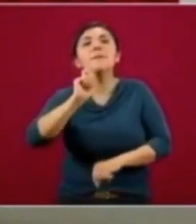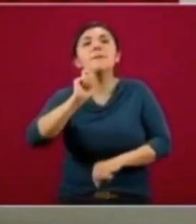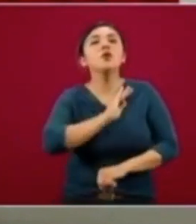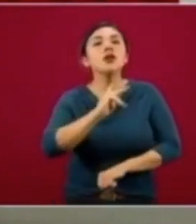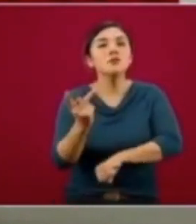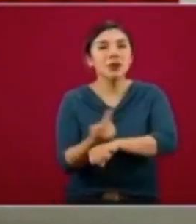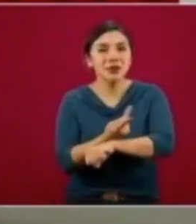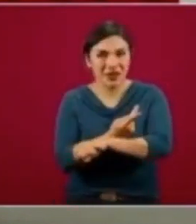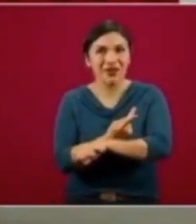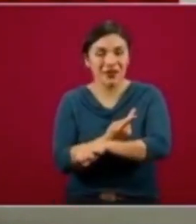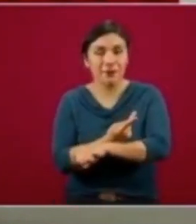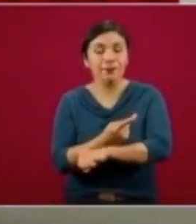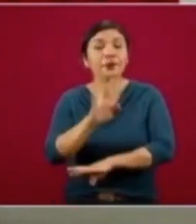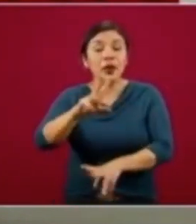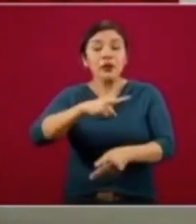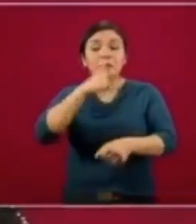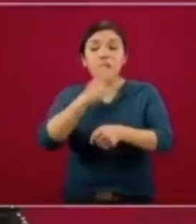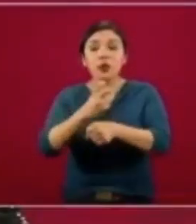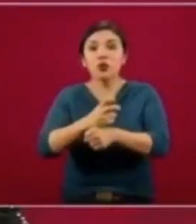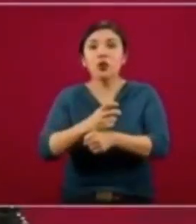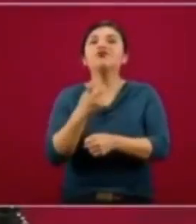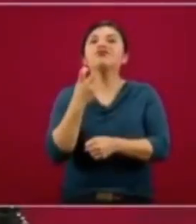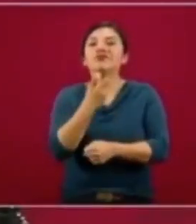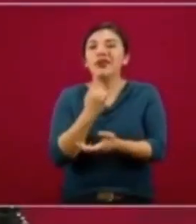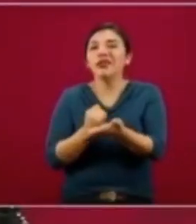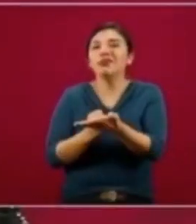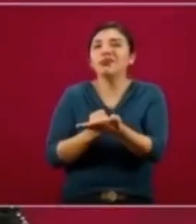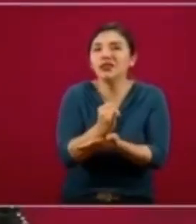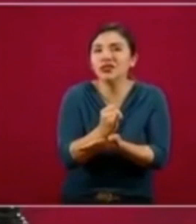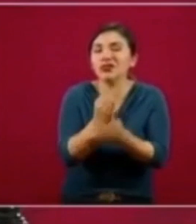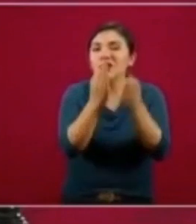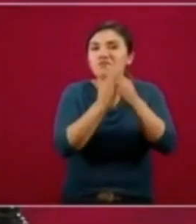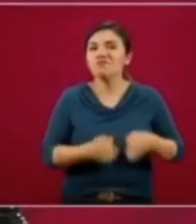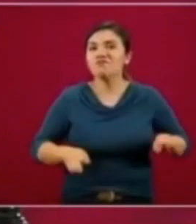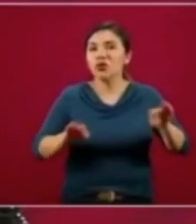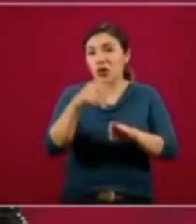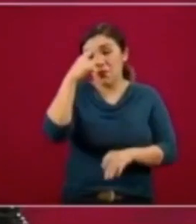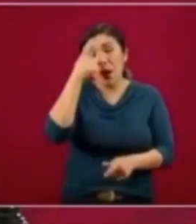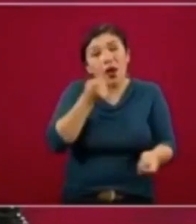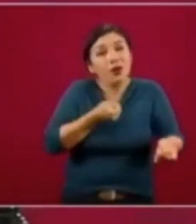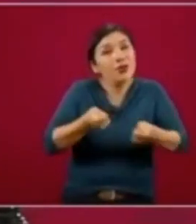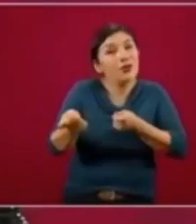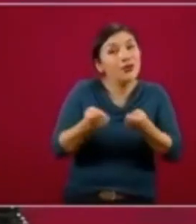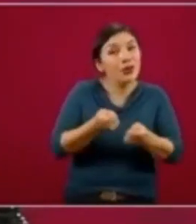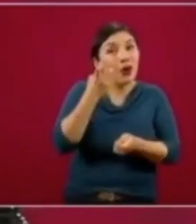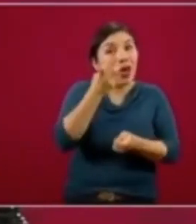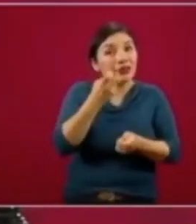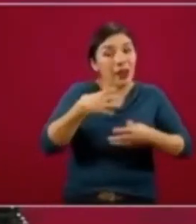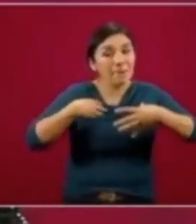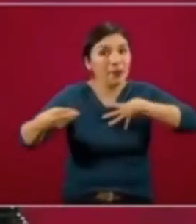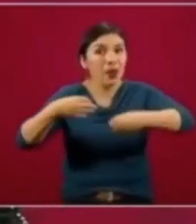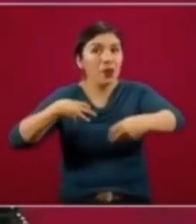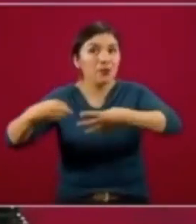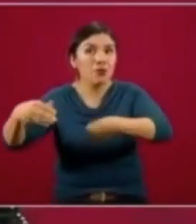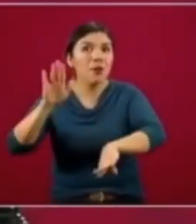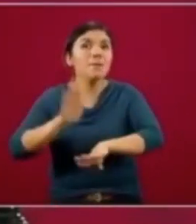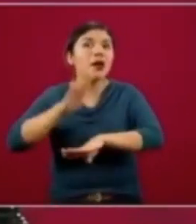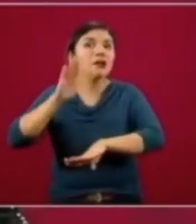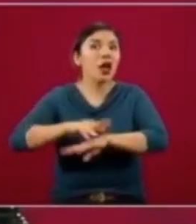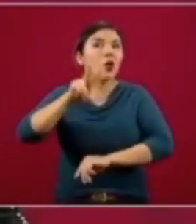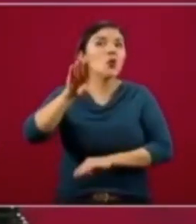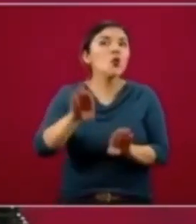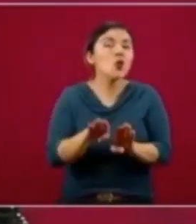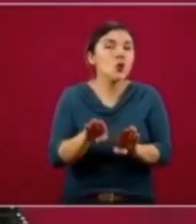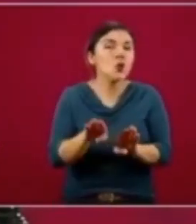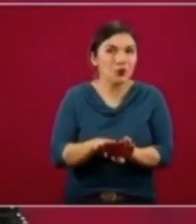muestra. Y segundo, para tomar una decisión relevante para el control de la transmisión de los contagios.